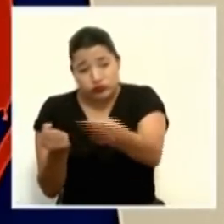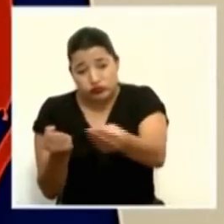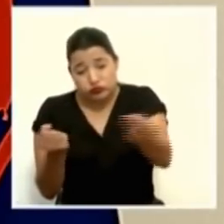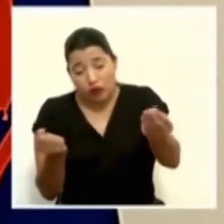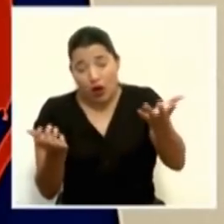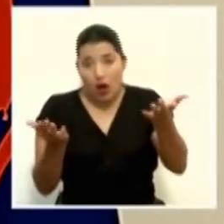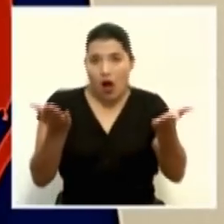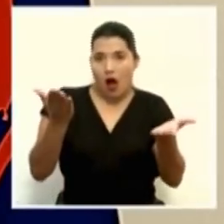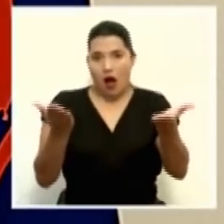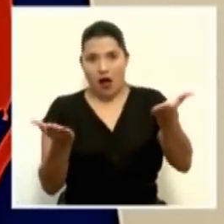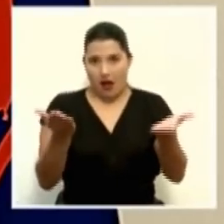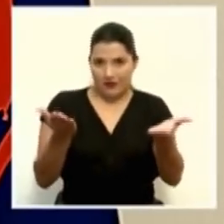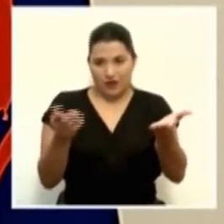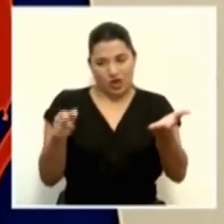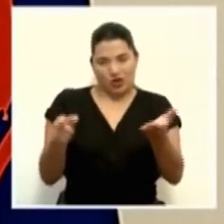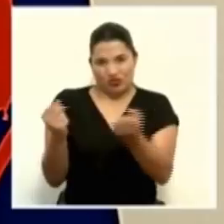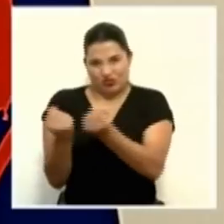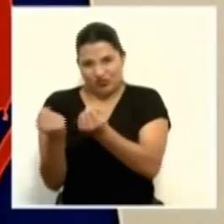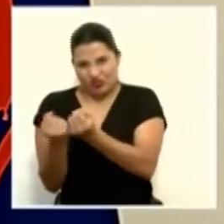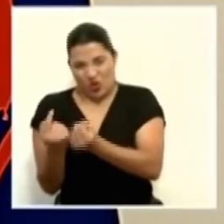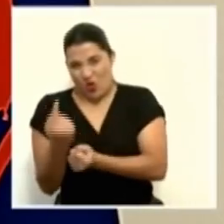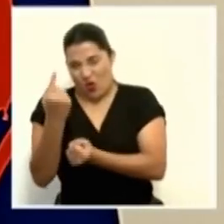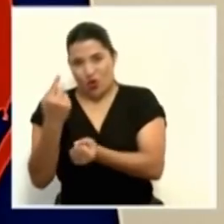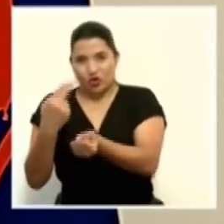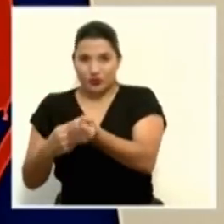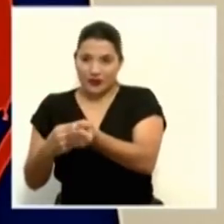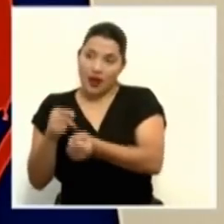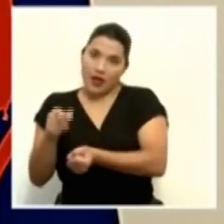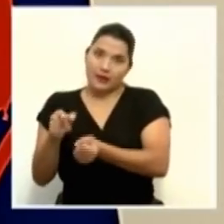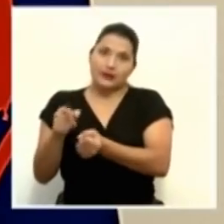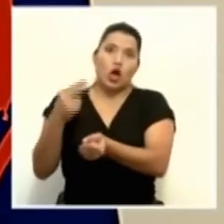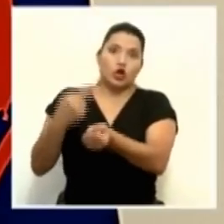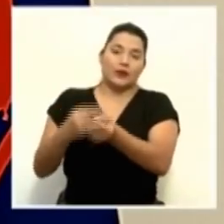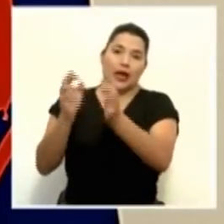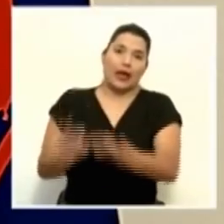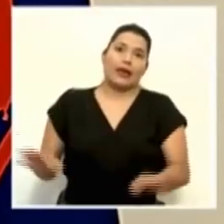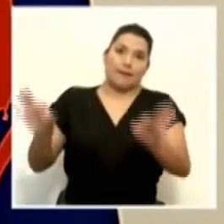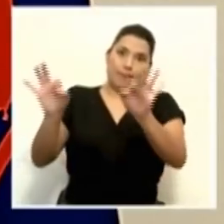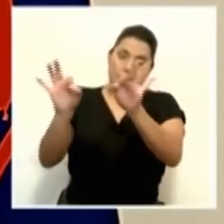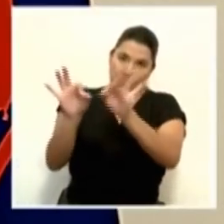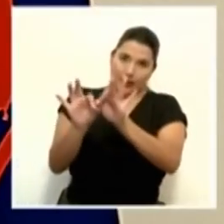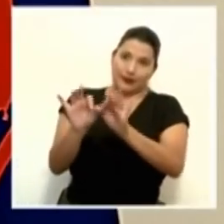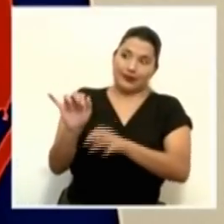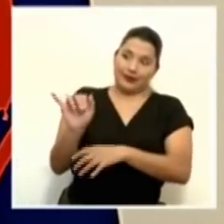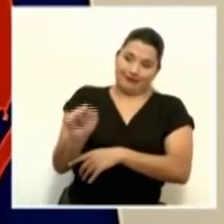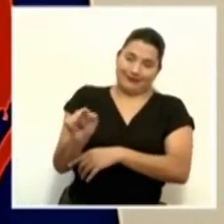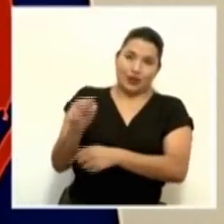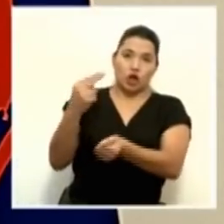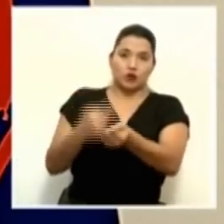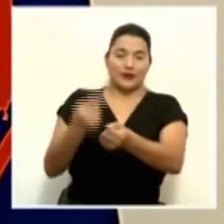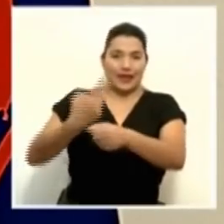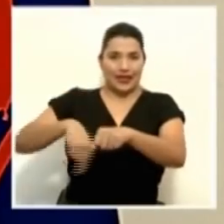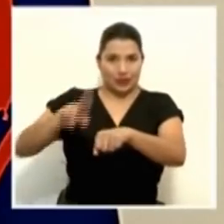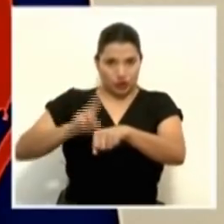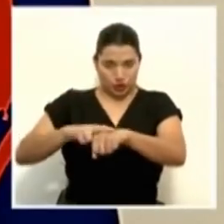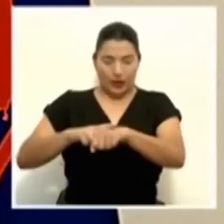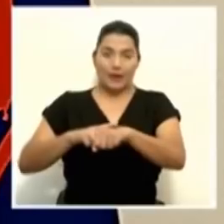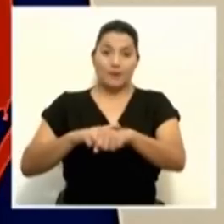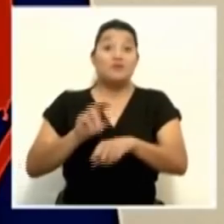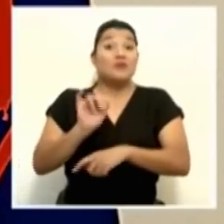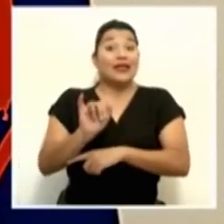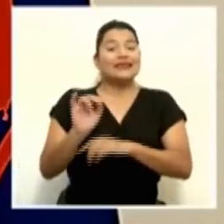particular, especialmente cuando se trata de un hospital tan importante como un hospital nacional. Esto es la